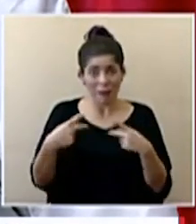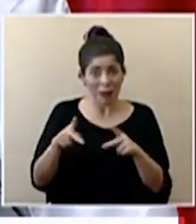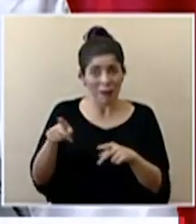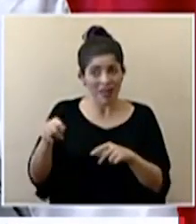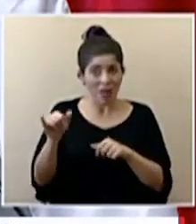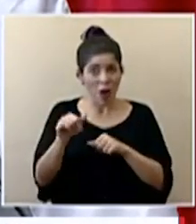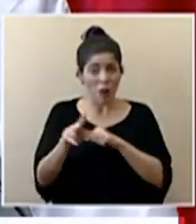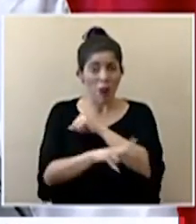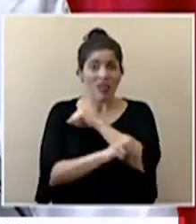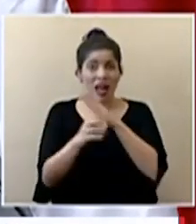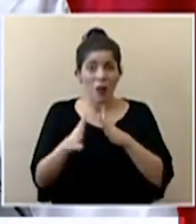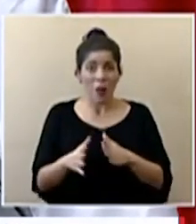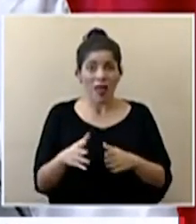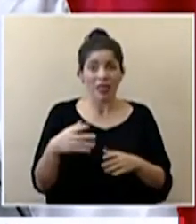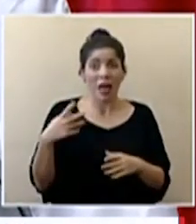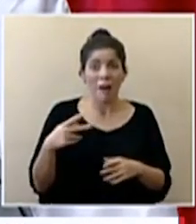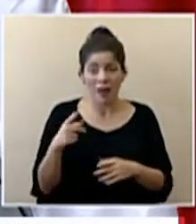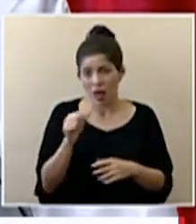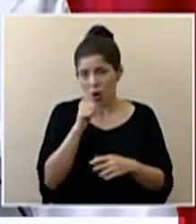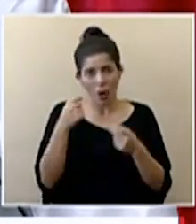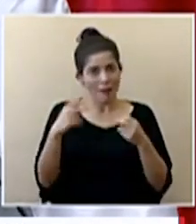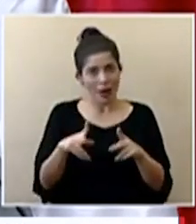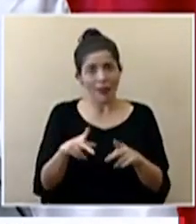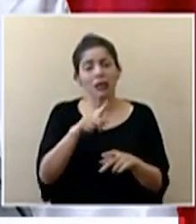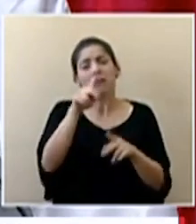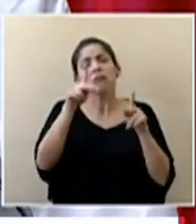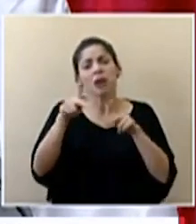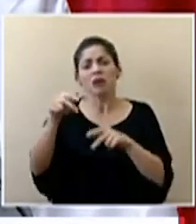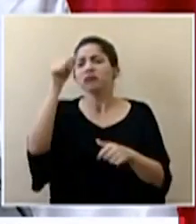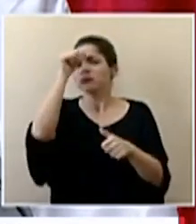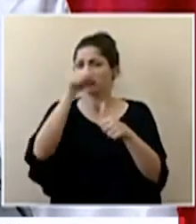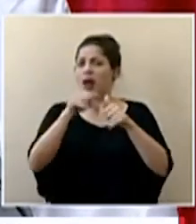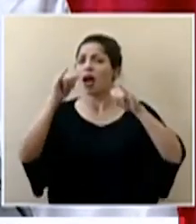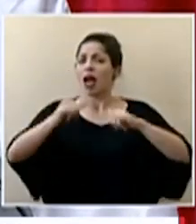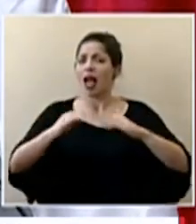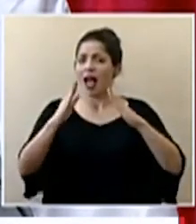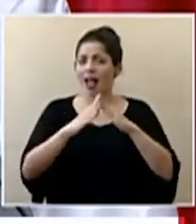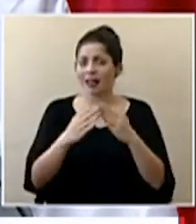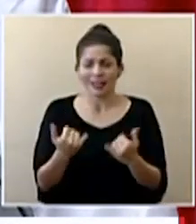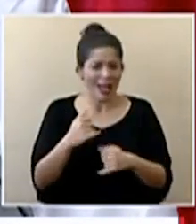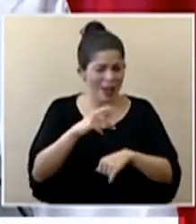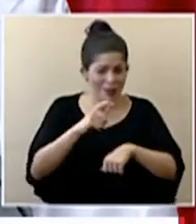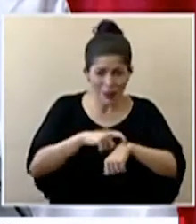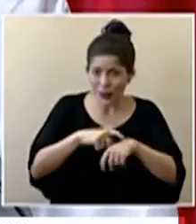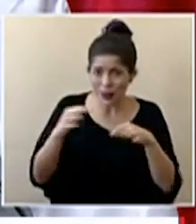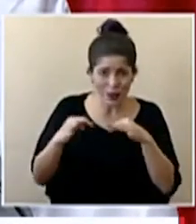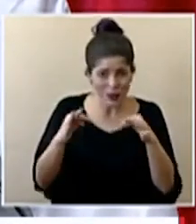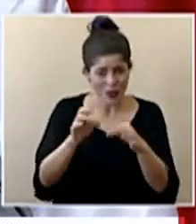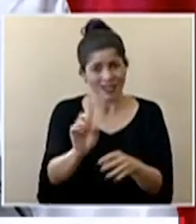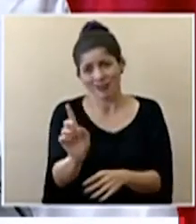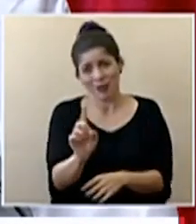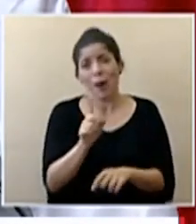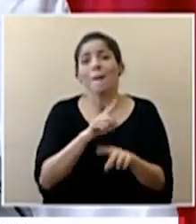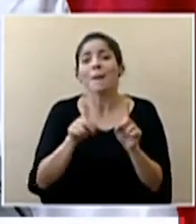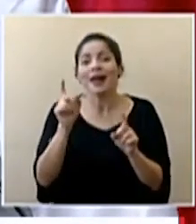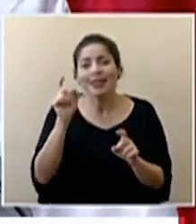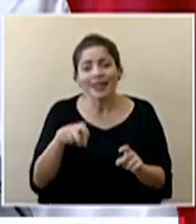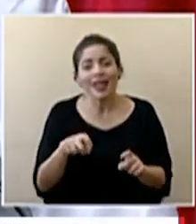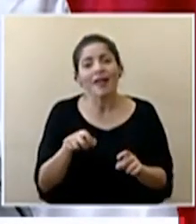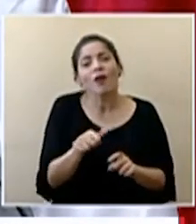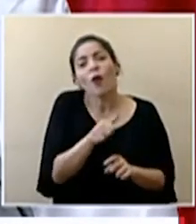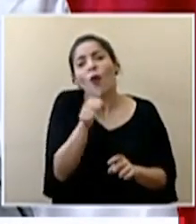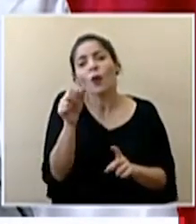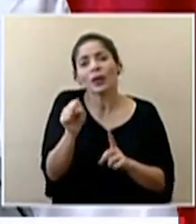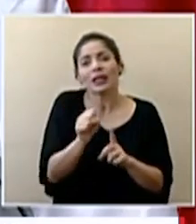delictivas y recordarle a las personas que se queden en la casa que no es momento para hacer turismo pero si debe fluir otro tipo de